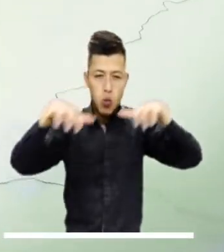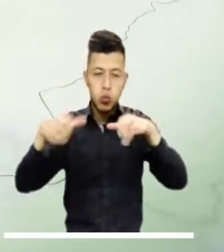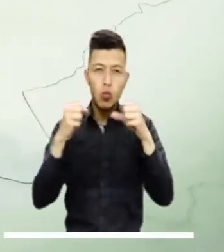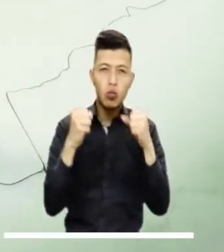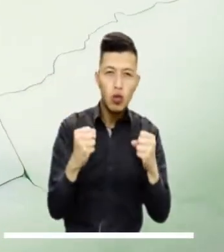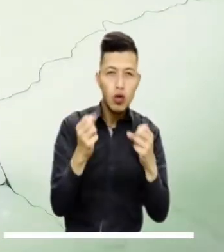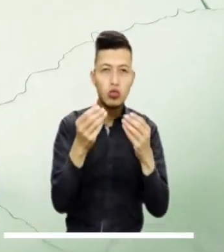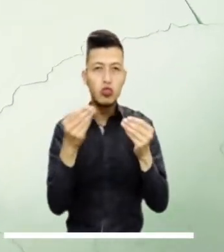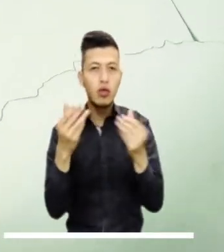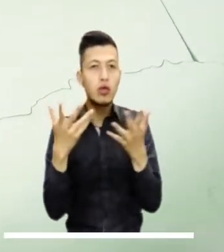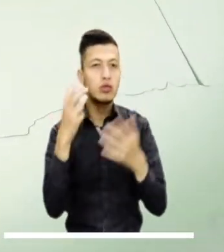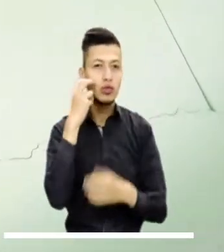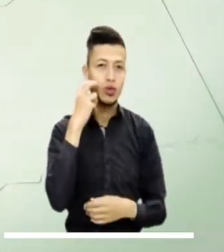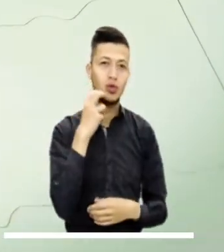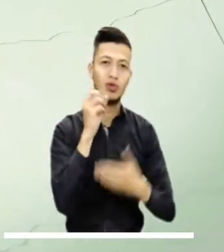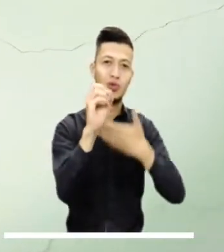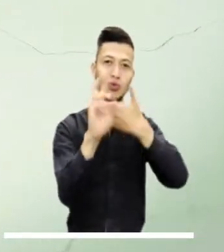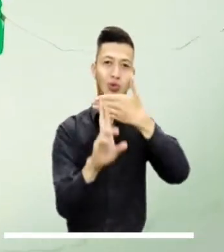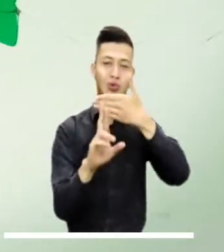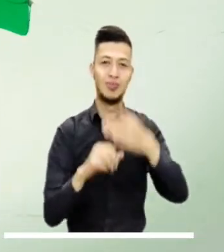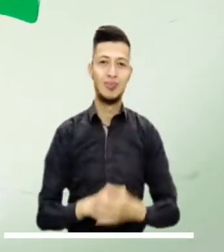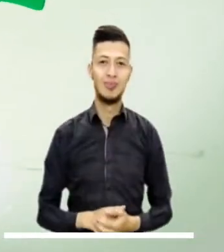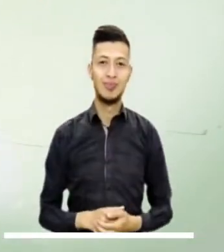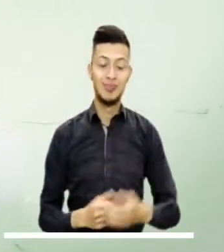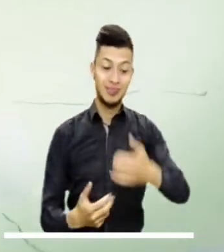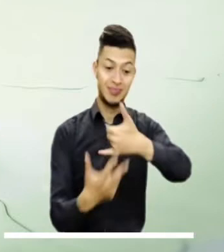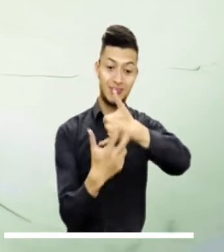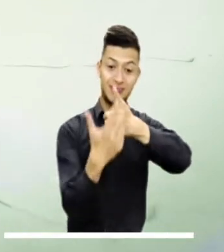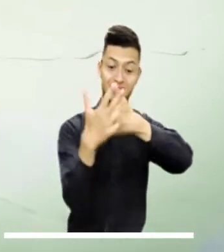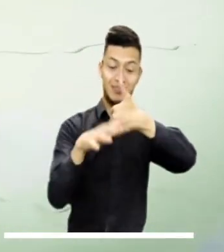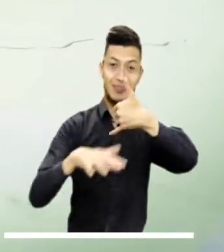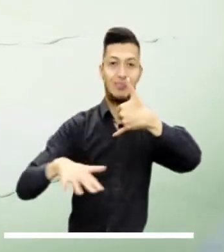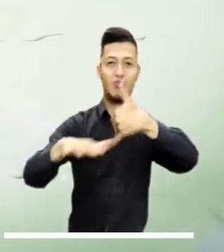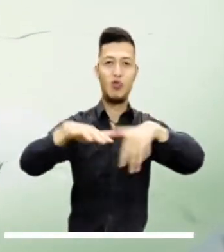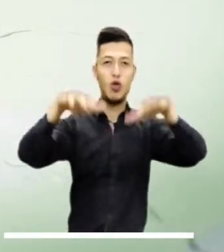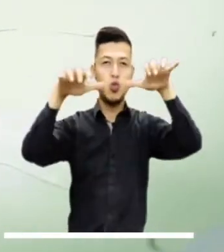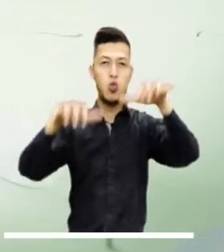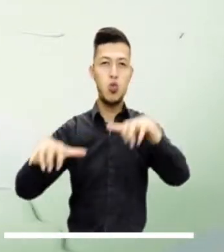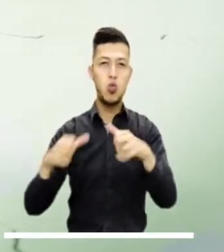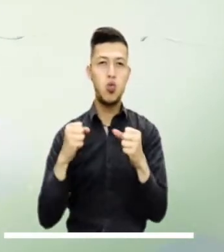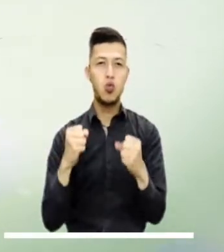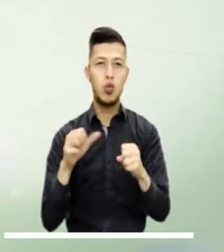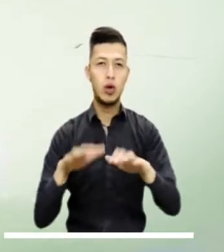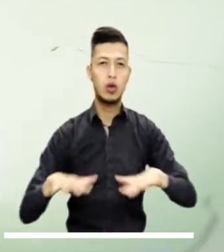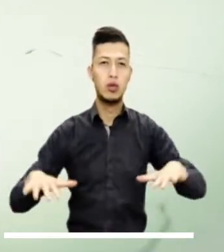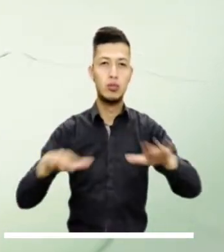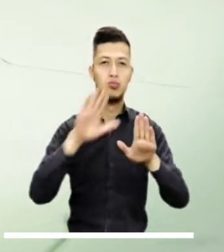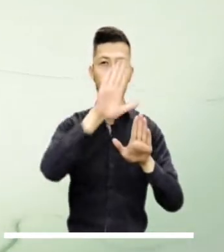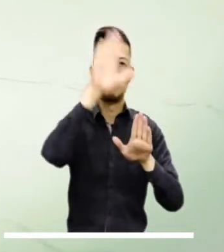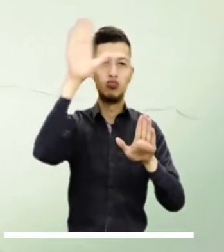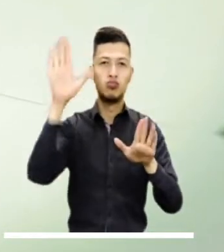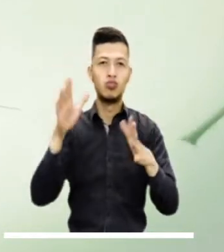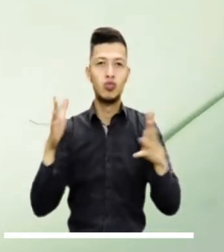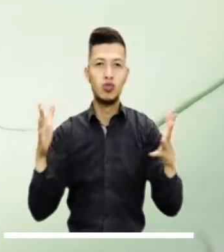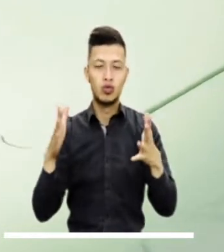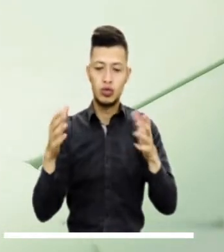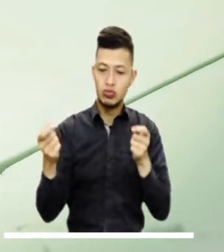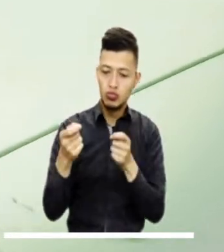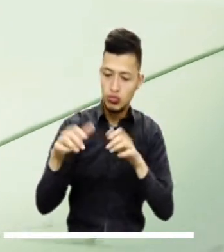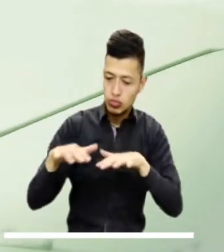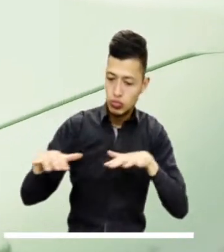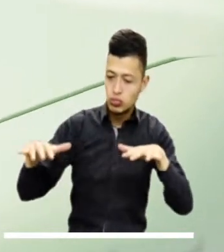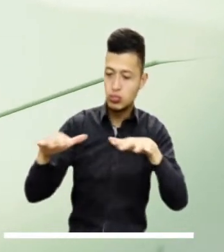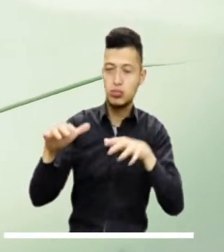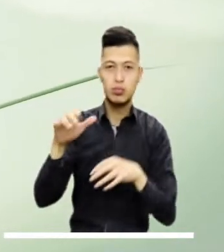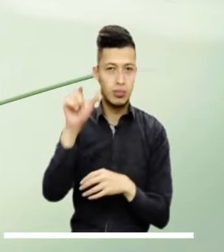sur de Chocó. La región andina verá algunas lluvias importantes en los departamentos que colindan con